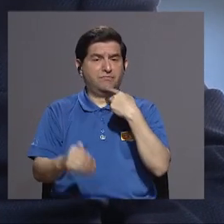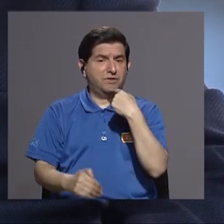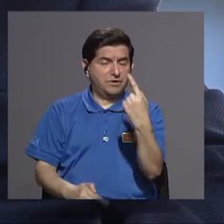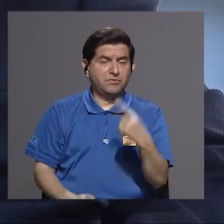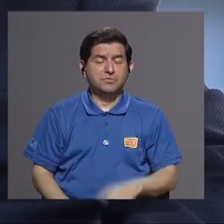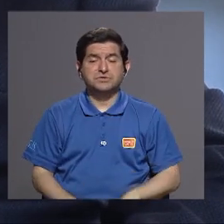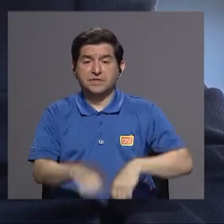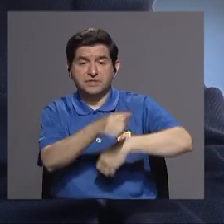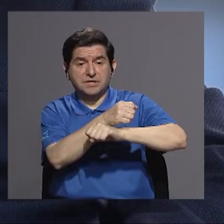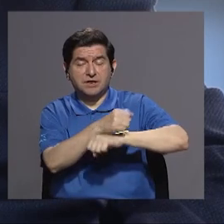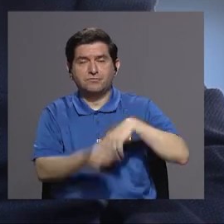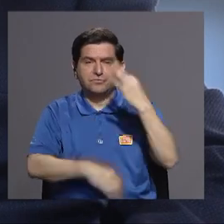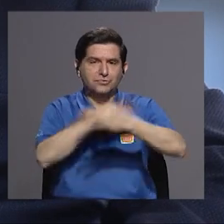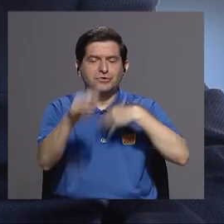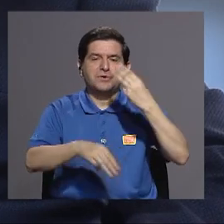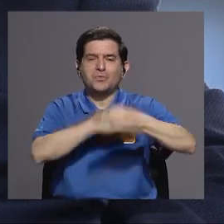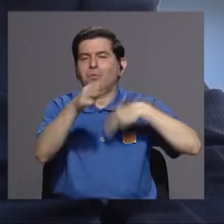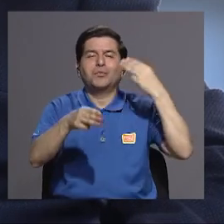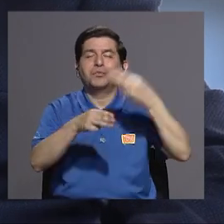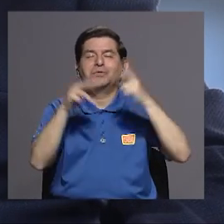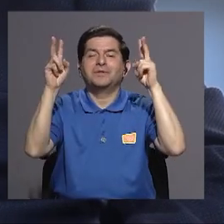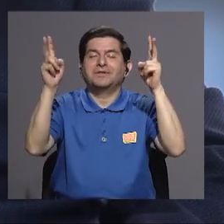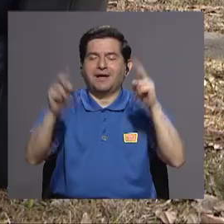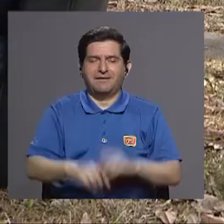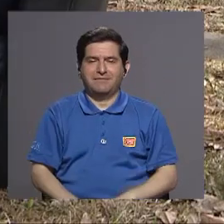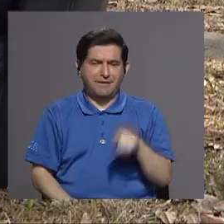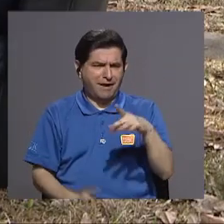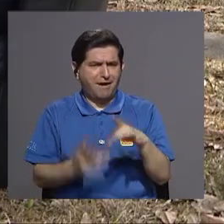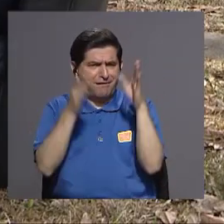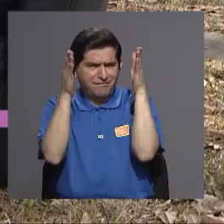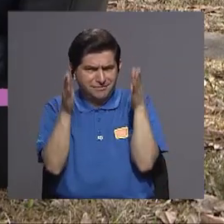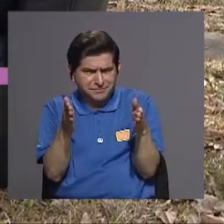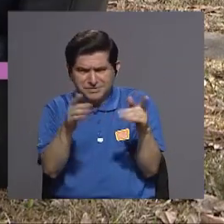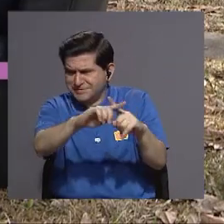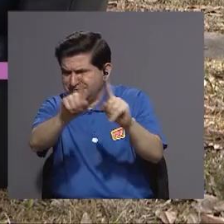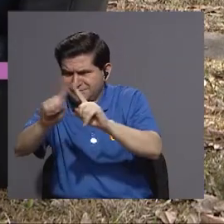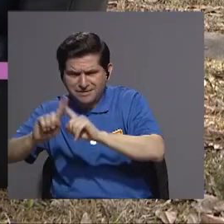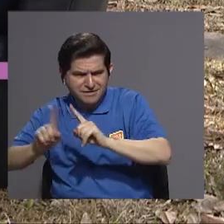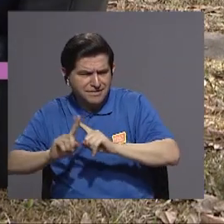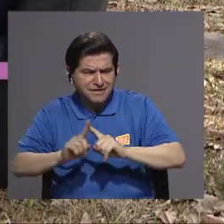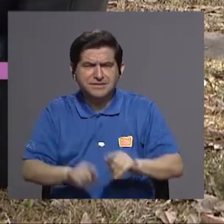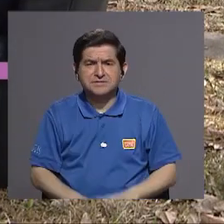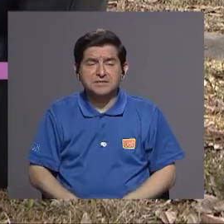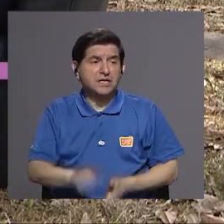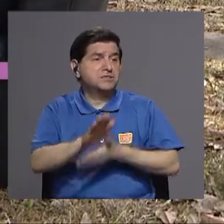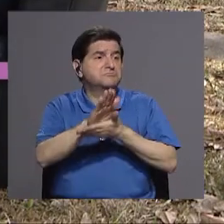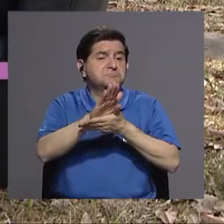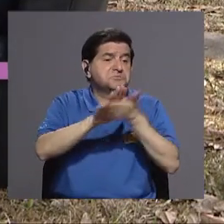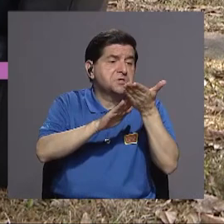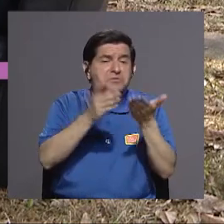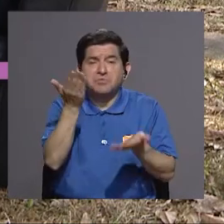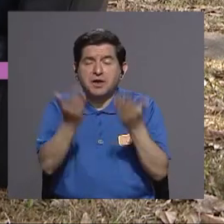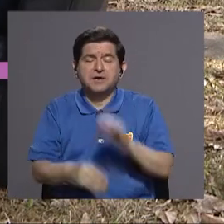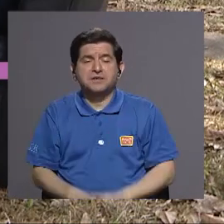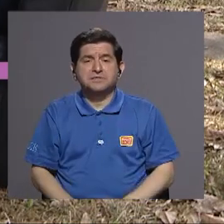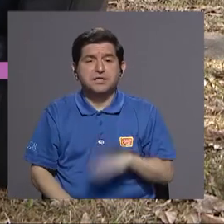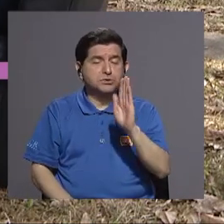dicen en el fútbol de clase mundial porque muchos de estos especialistas o se van a hacer